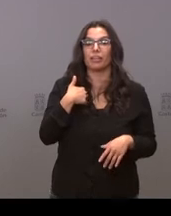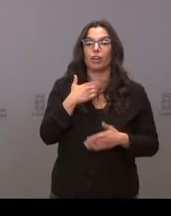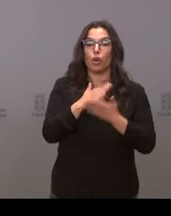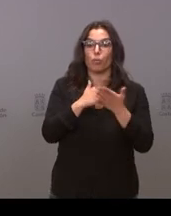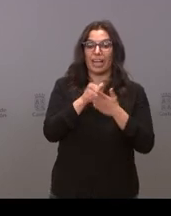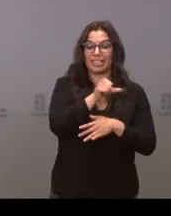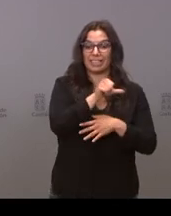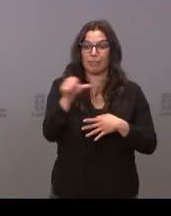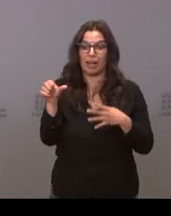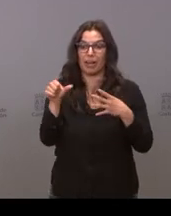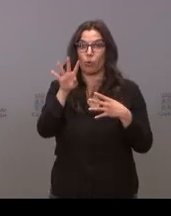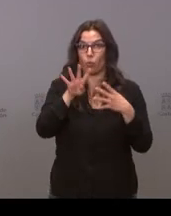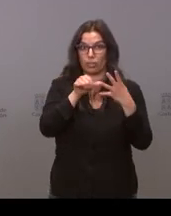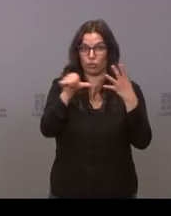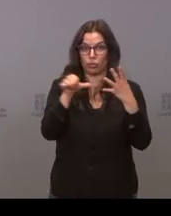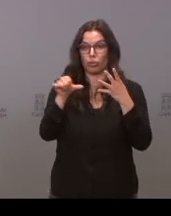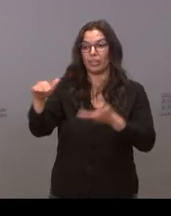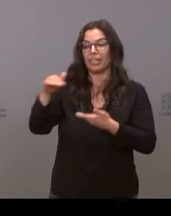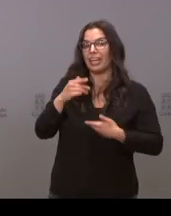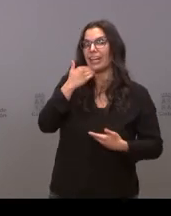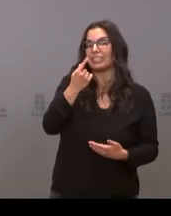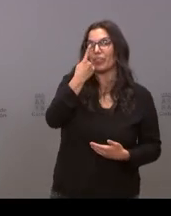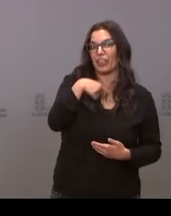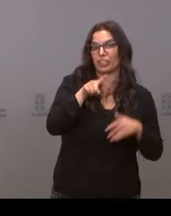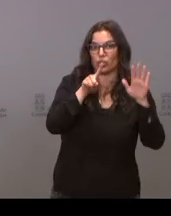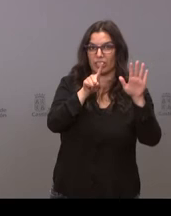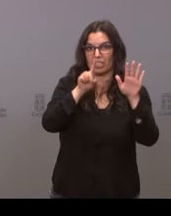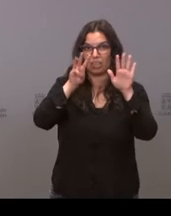esa semana casi 168.000 vacunas